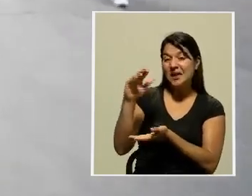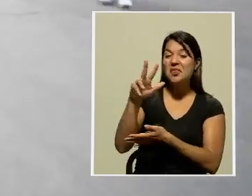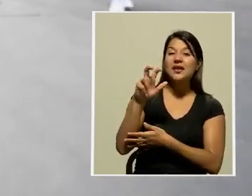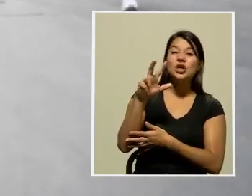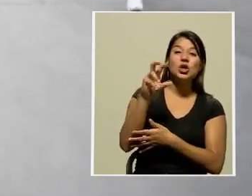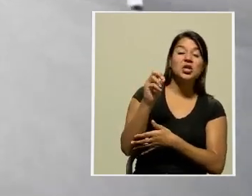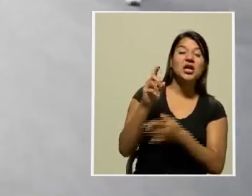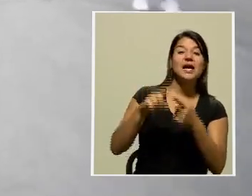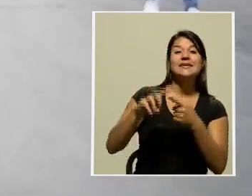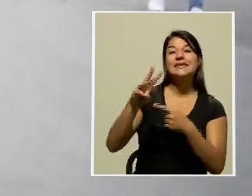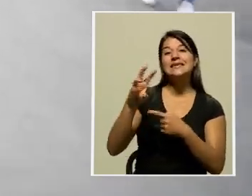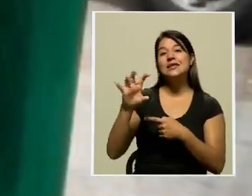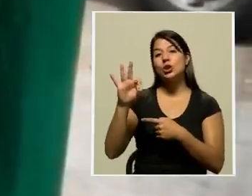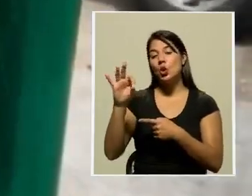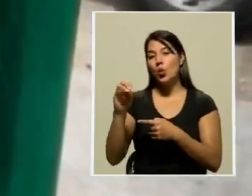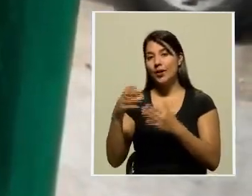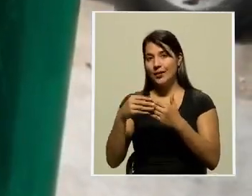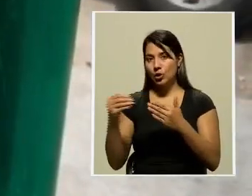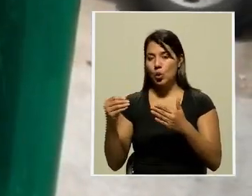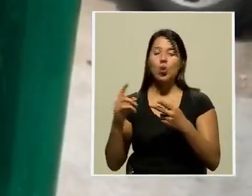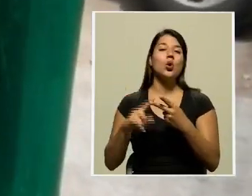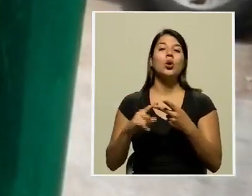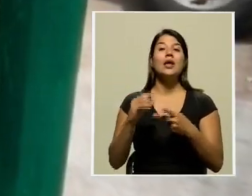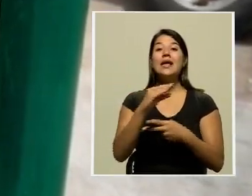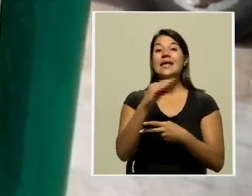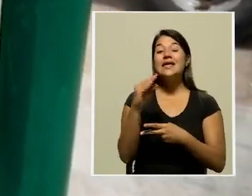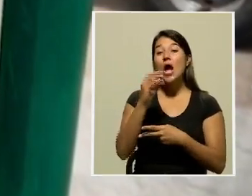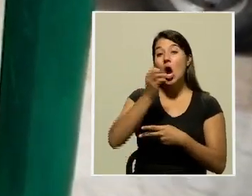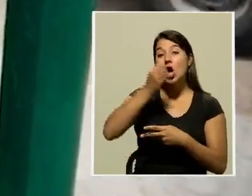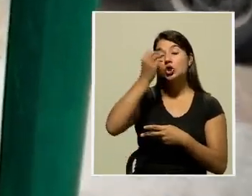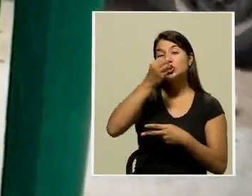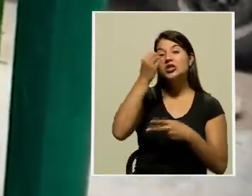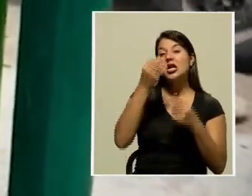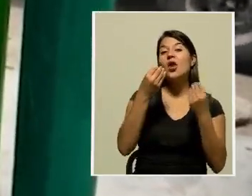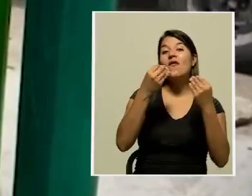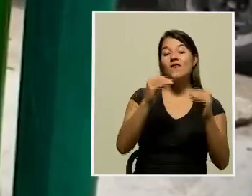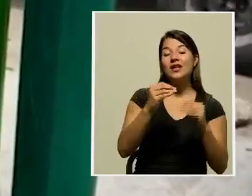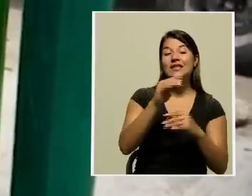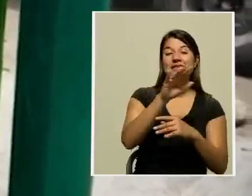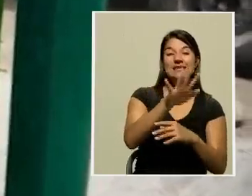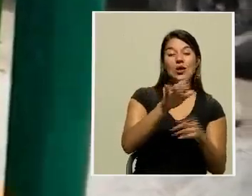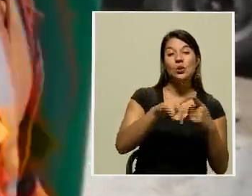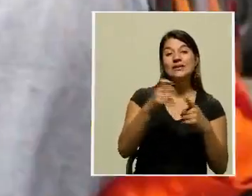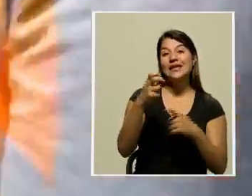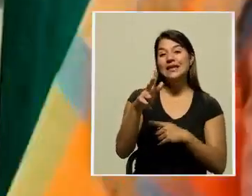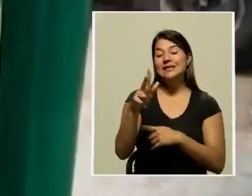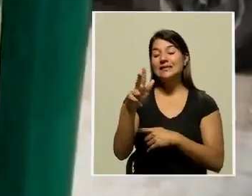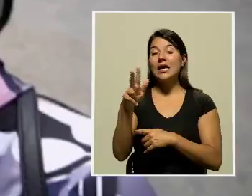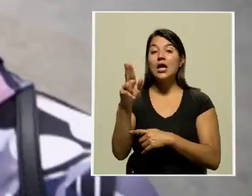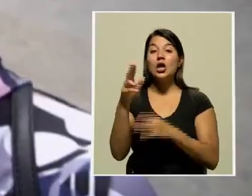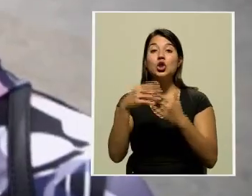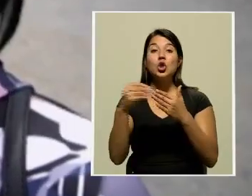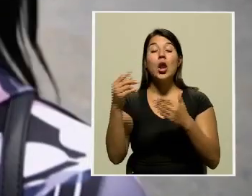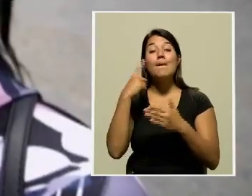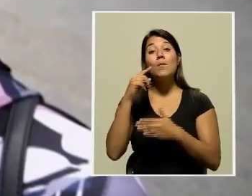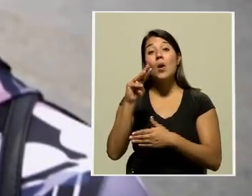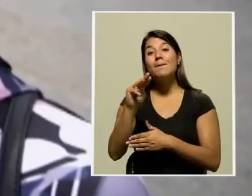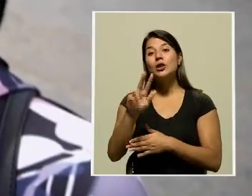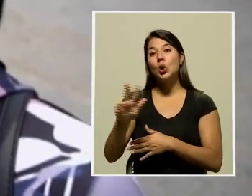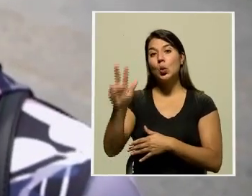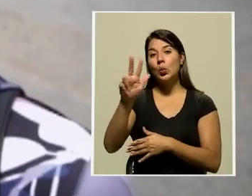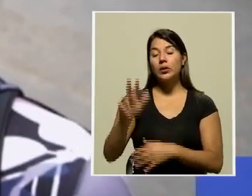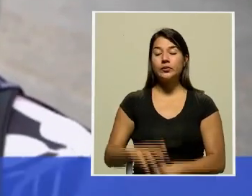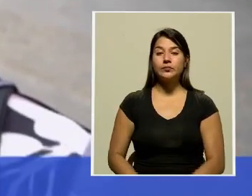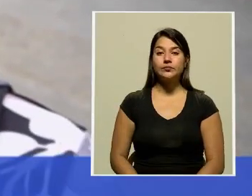690 dólares y el metro cúbico de oxígeno se comercializa entre 5 y 13 dólares. Quizás este sea,